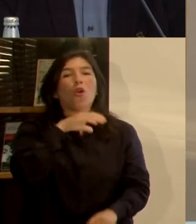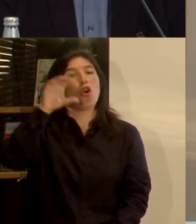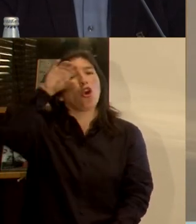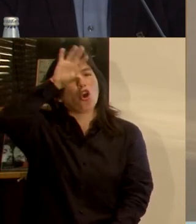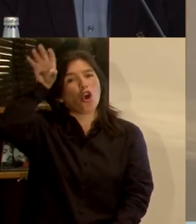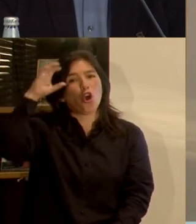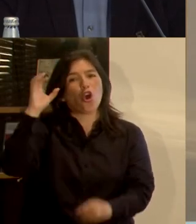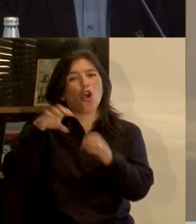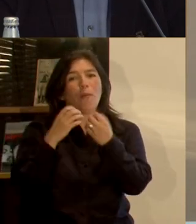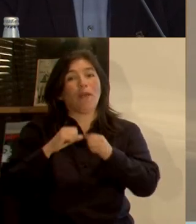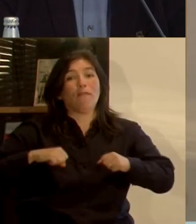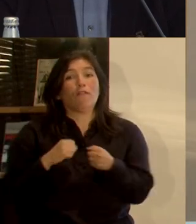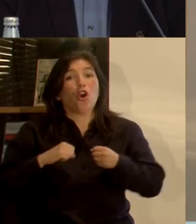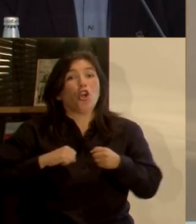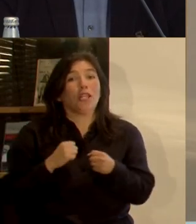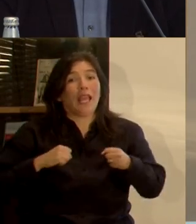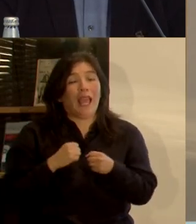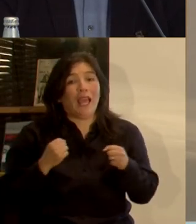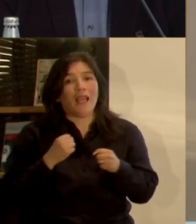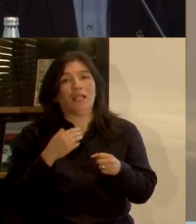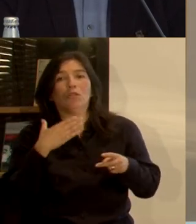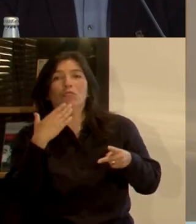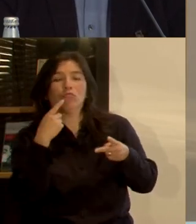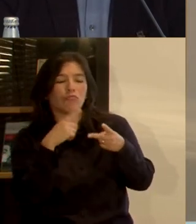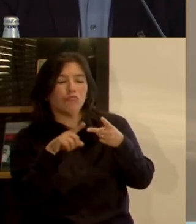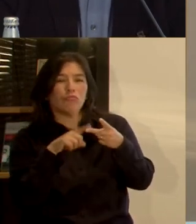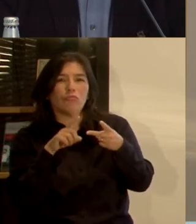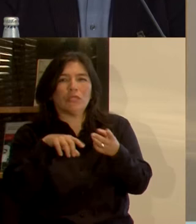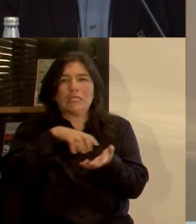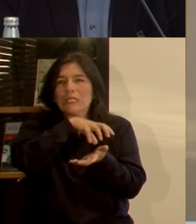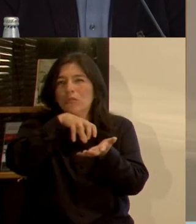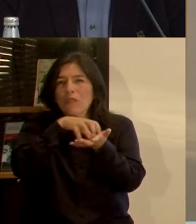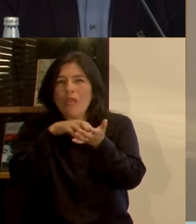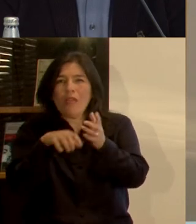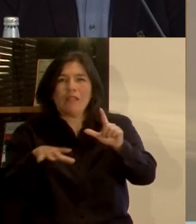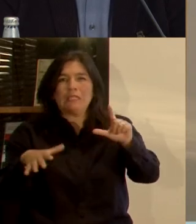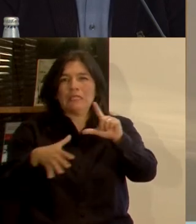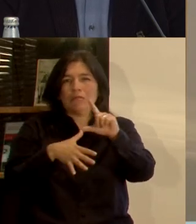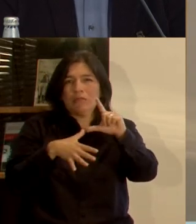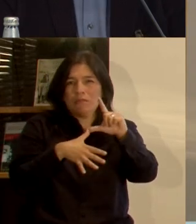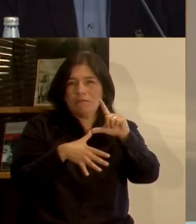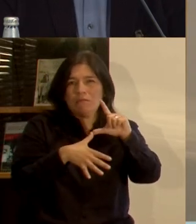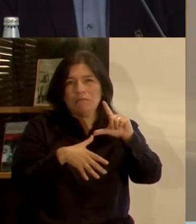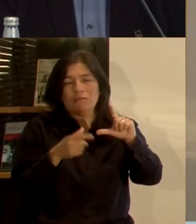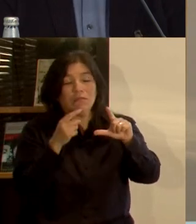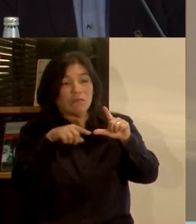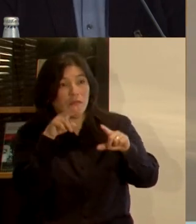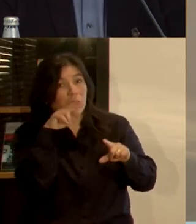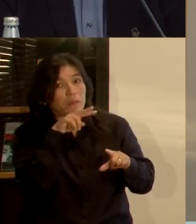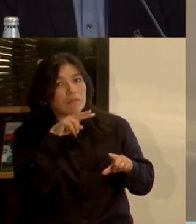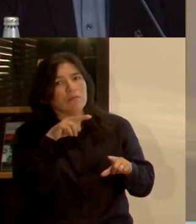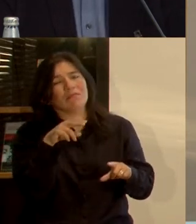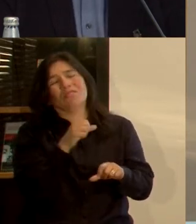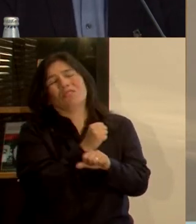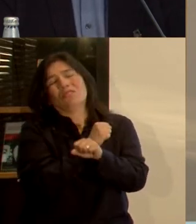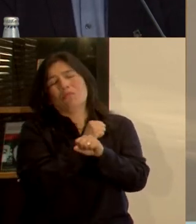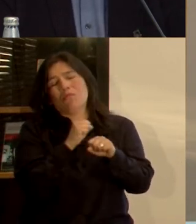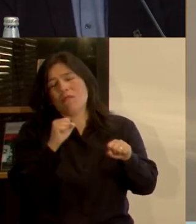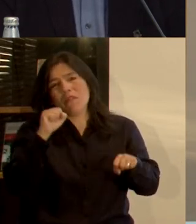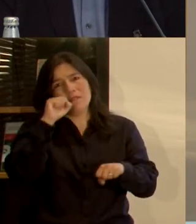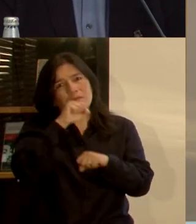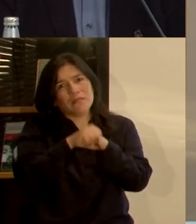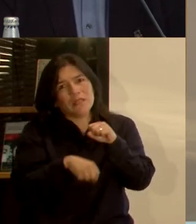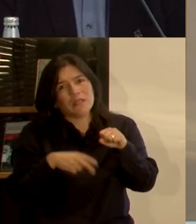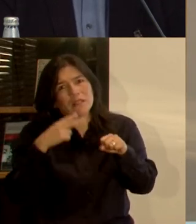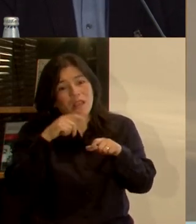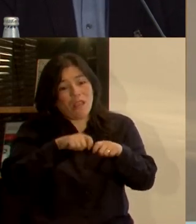a través de cómo vamos o ve casos de otras ciudades latinoamericanas, más o menos el panorama. Lo que es inaceptable es que este país muchas veces